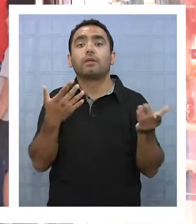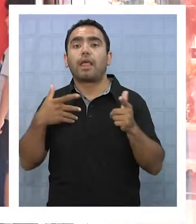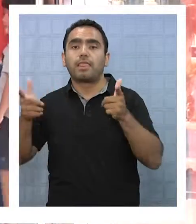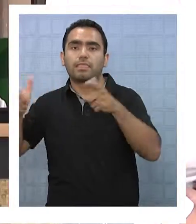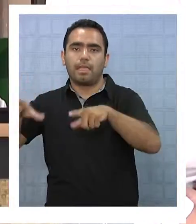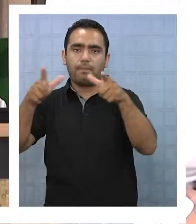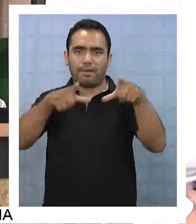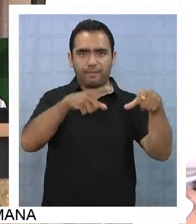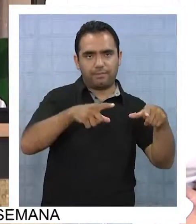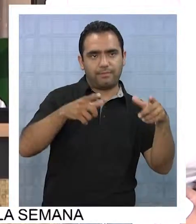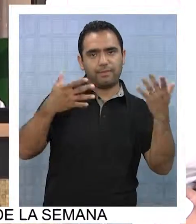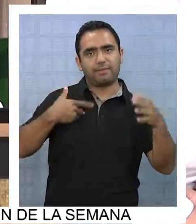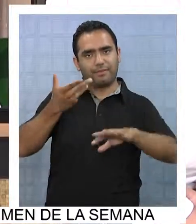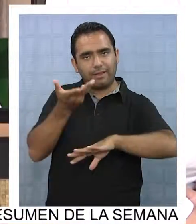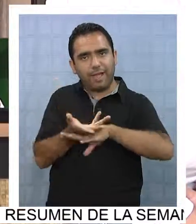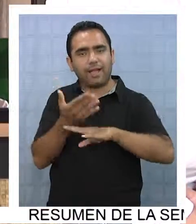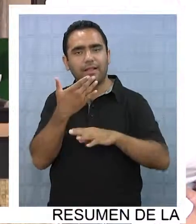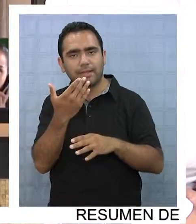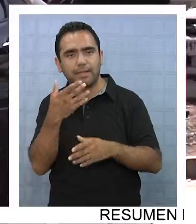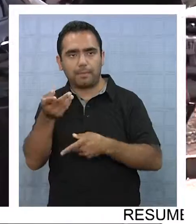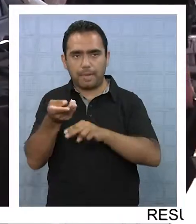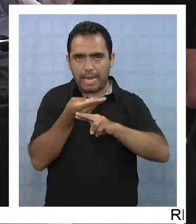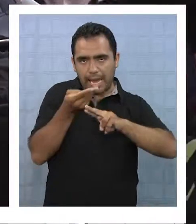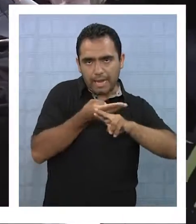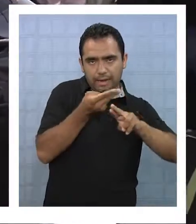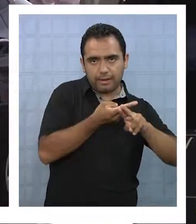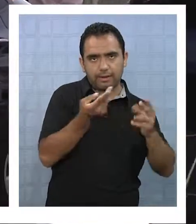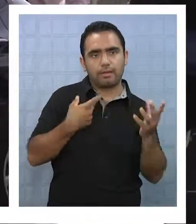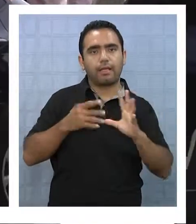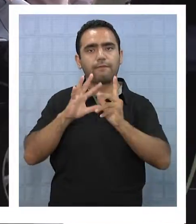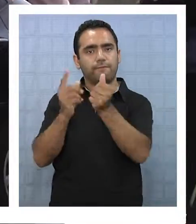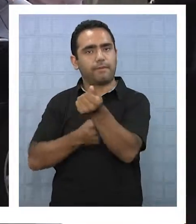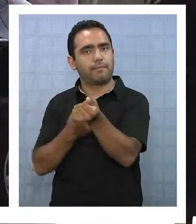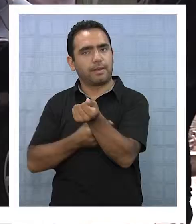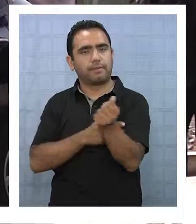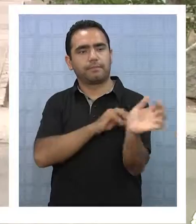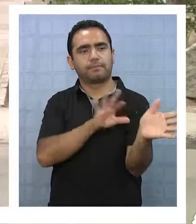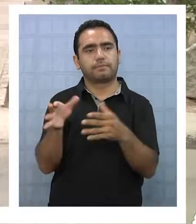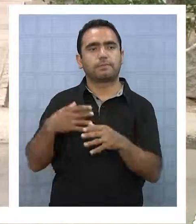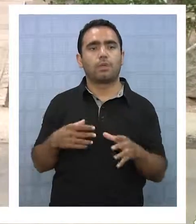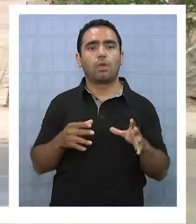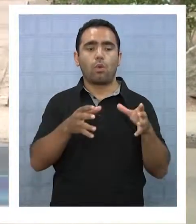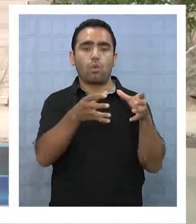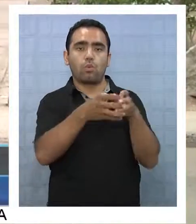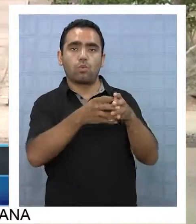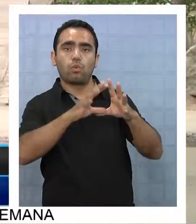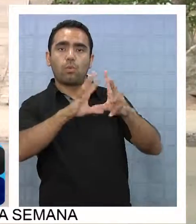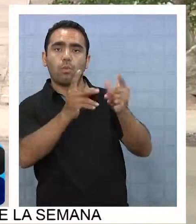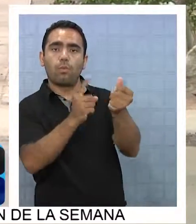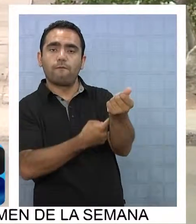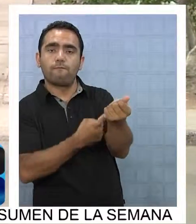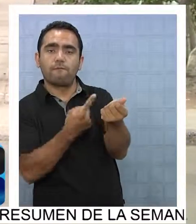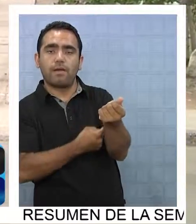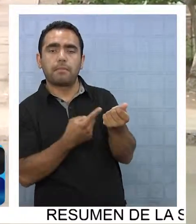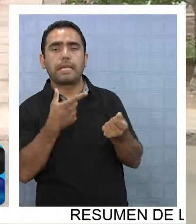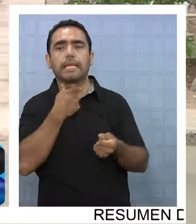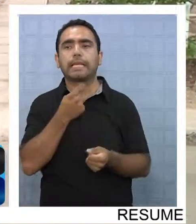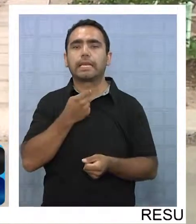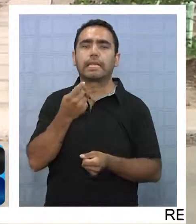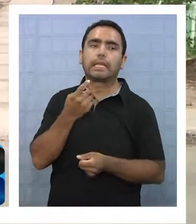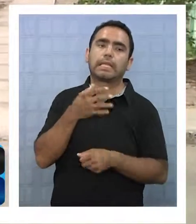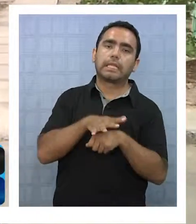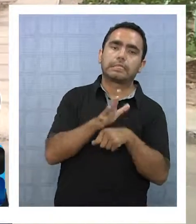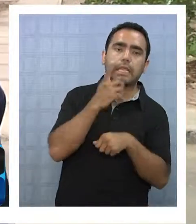amoblados que son utilizados principalmente por familias. Cuando llega un grupo familiar que quiere estar 15 días o 20 días,